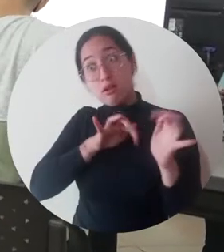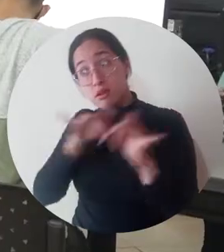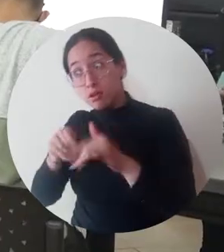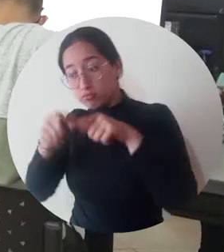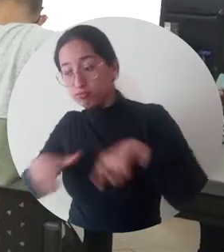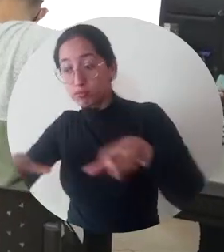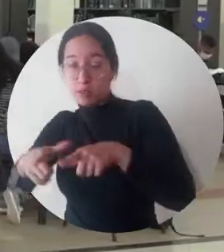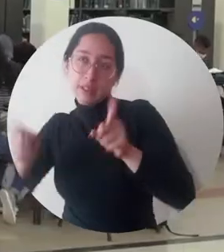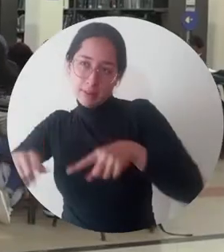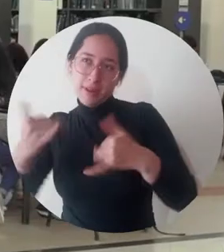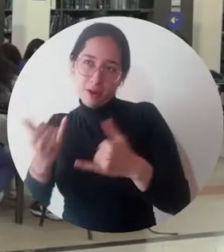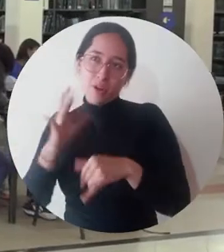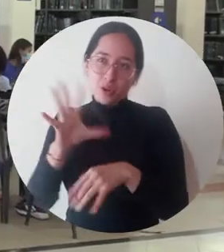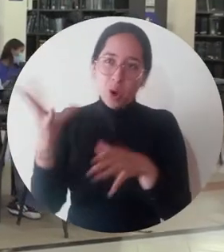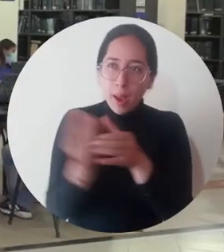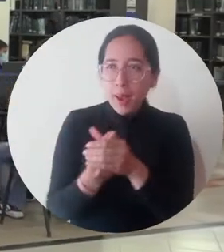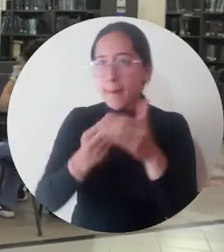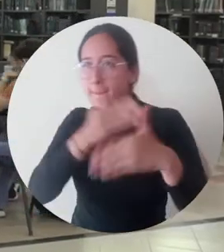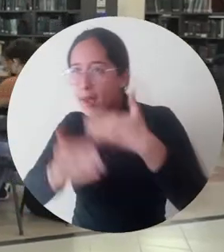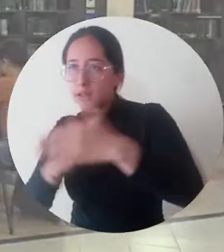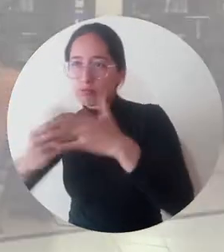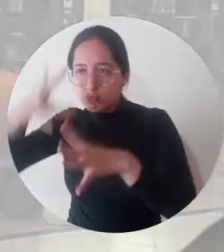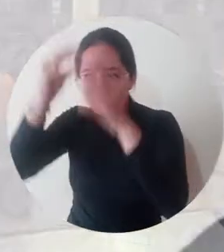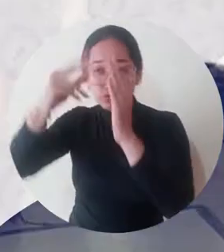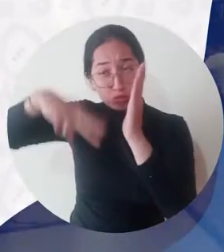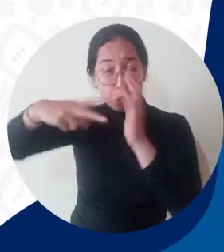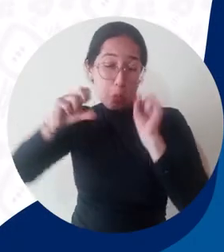servicios de alta calidad e incluyentes para todos.